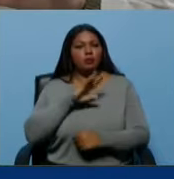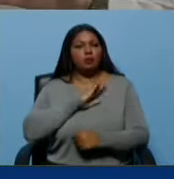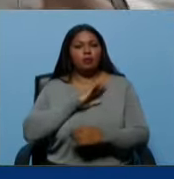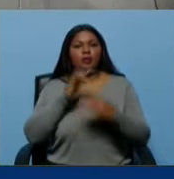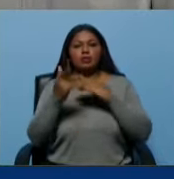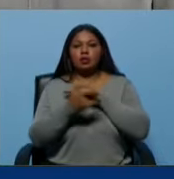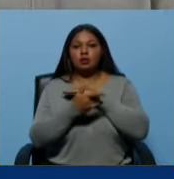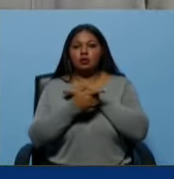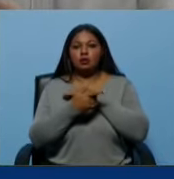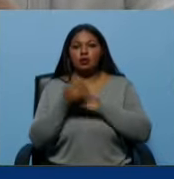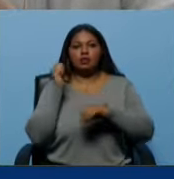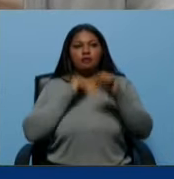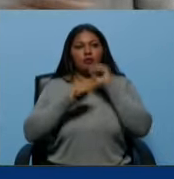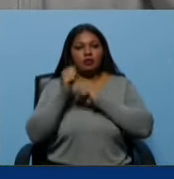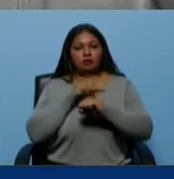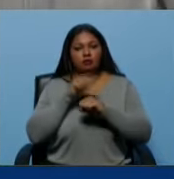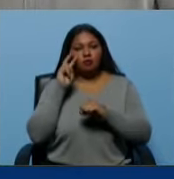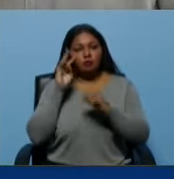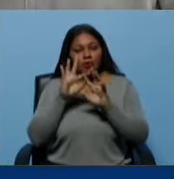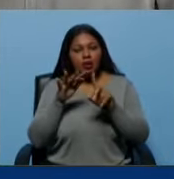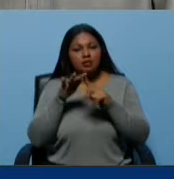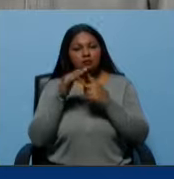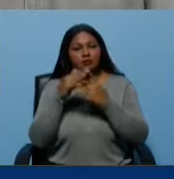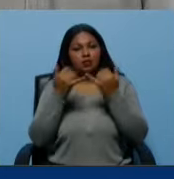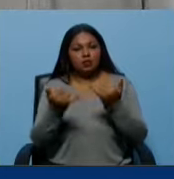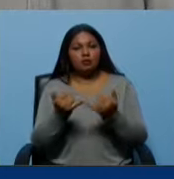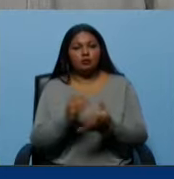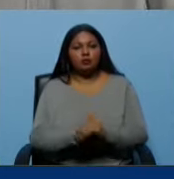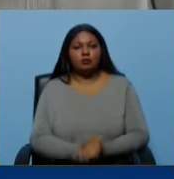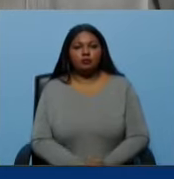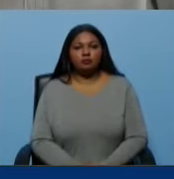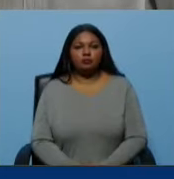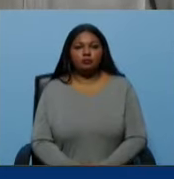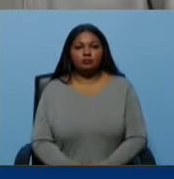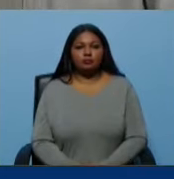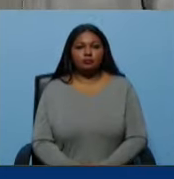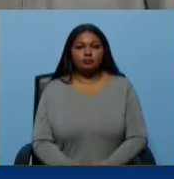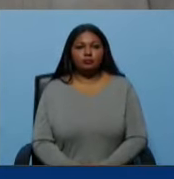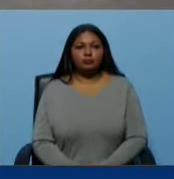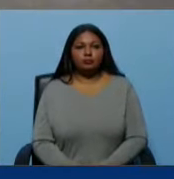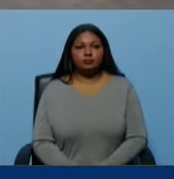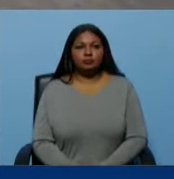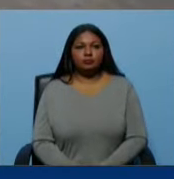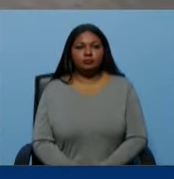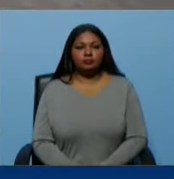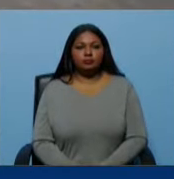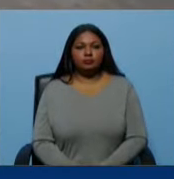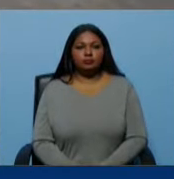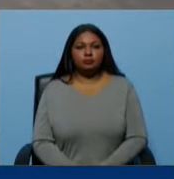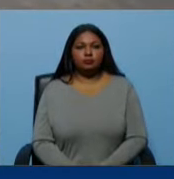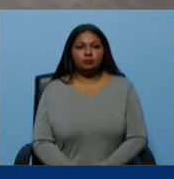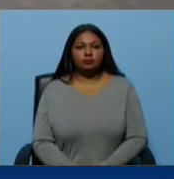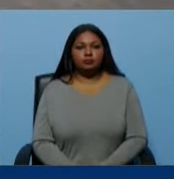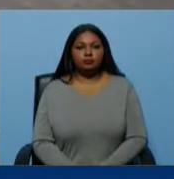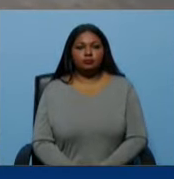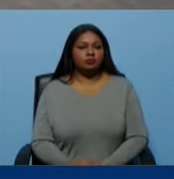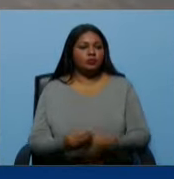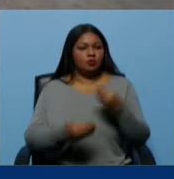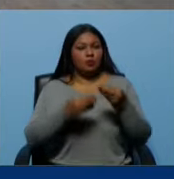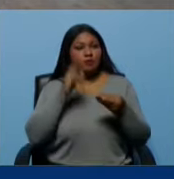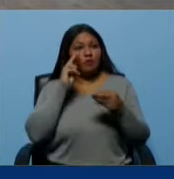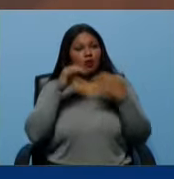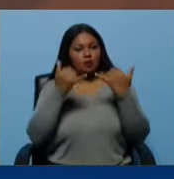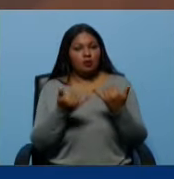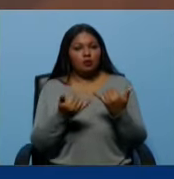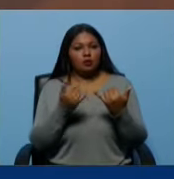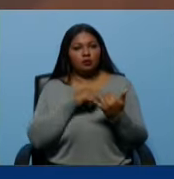defendernos de un ataque despiadado, Michel. Ahora, ¿cómo ves lo que ha sido...? Bueno, ahora